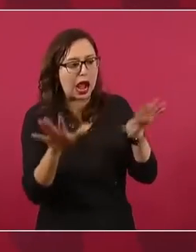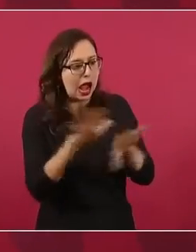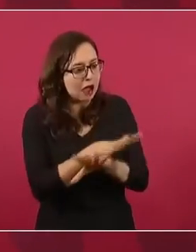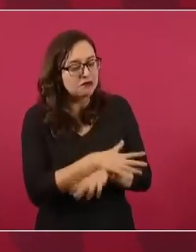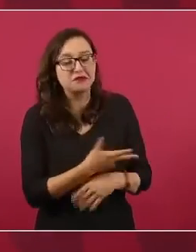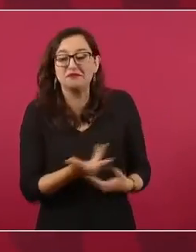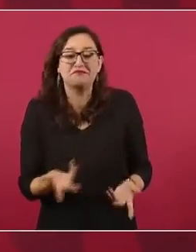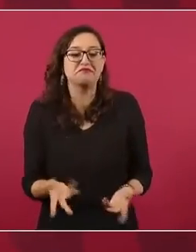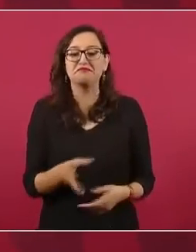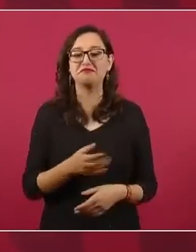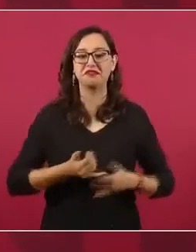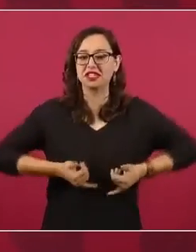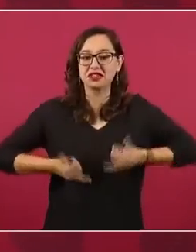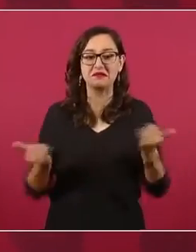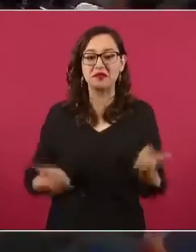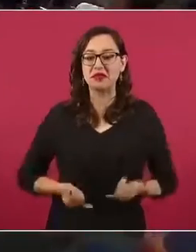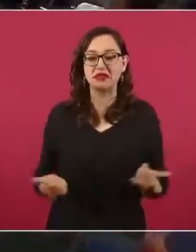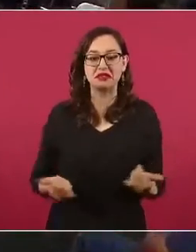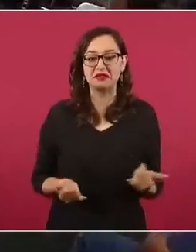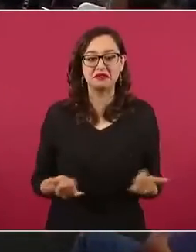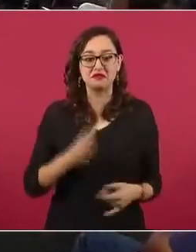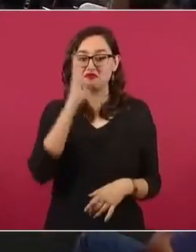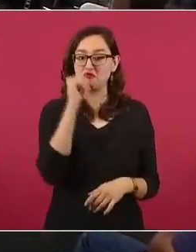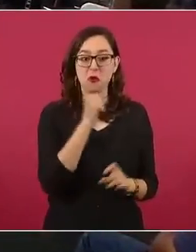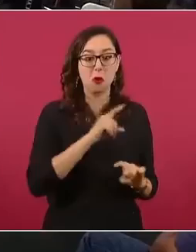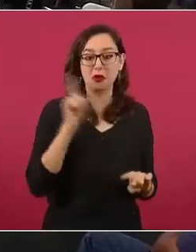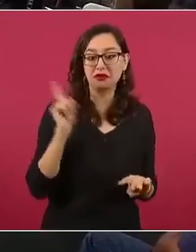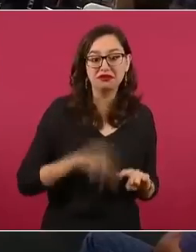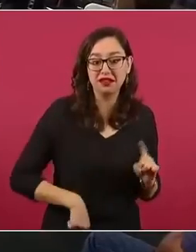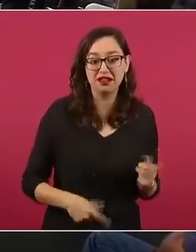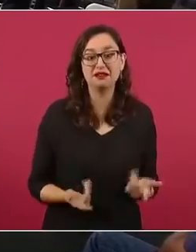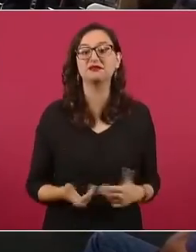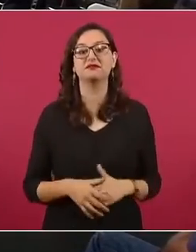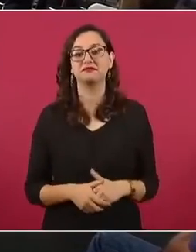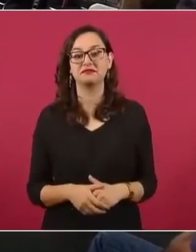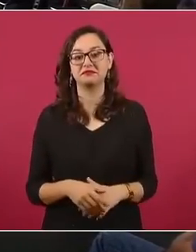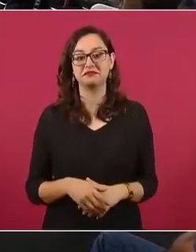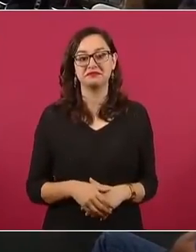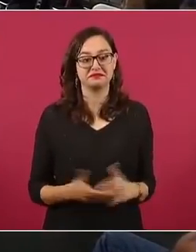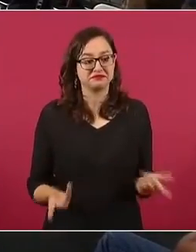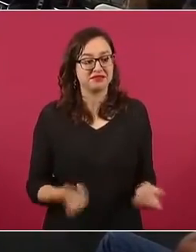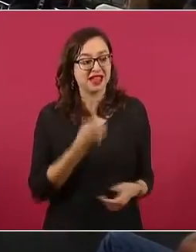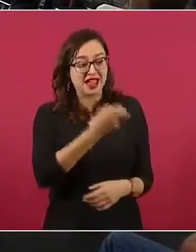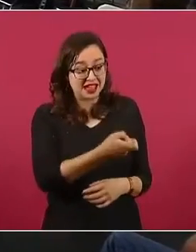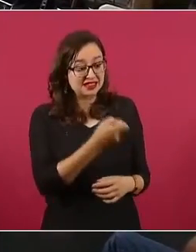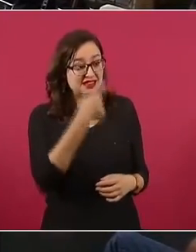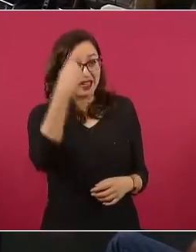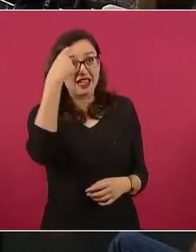se quedó atrás?